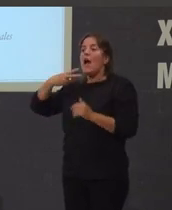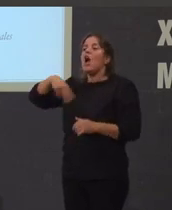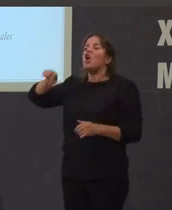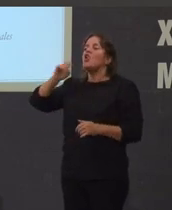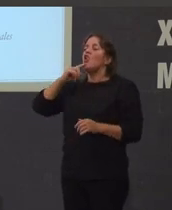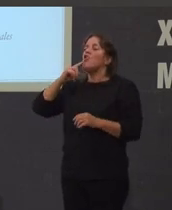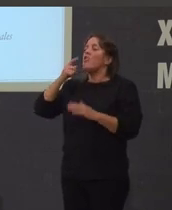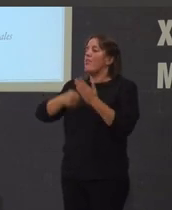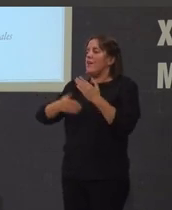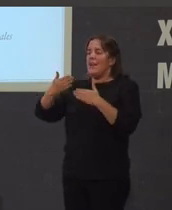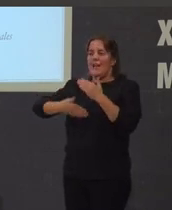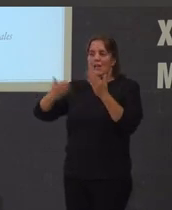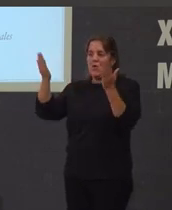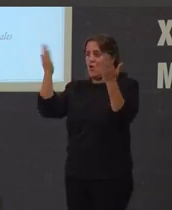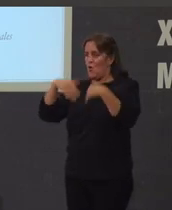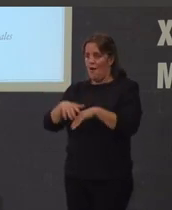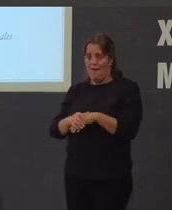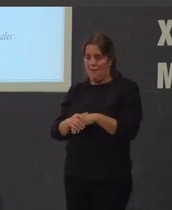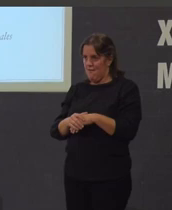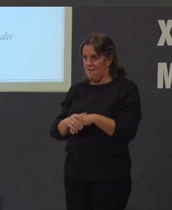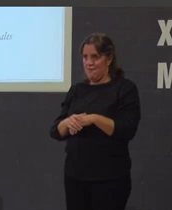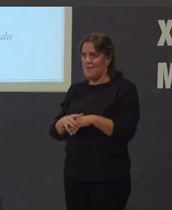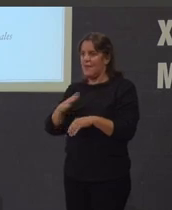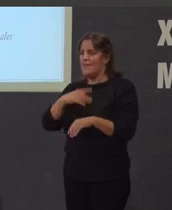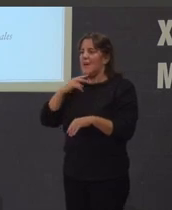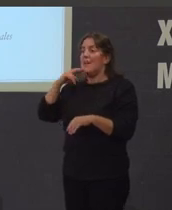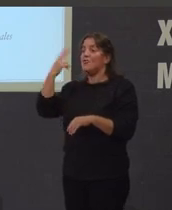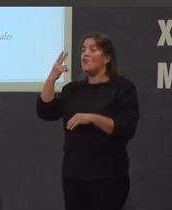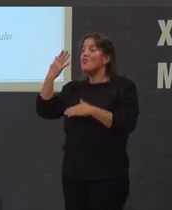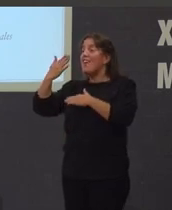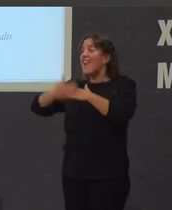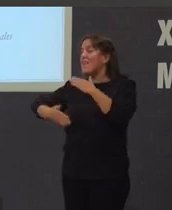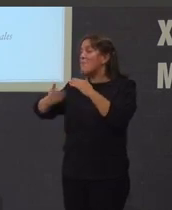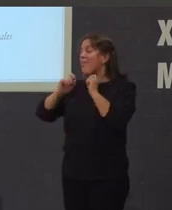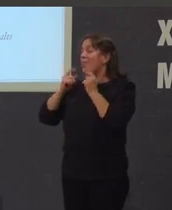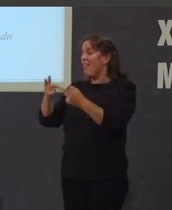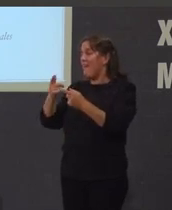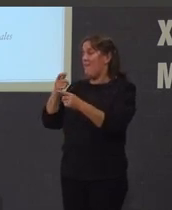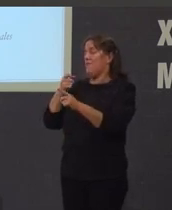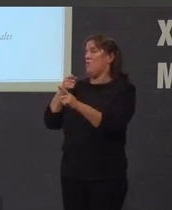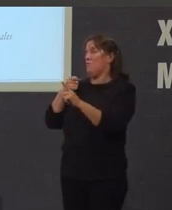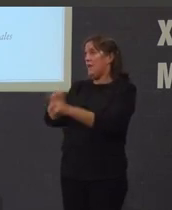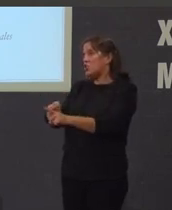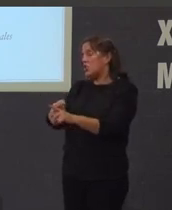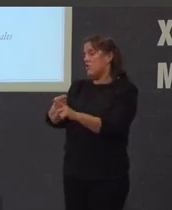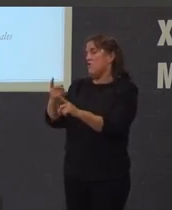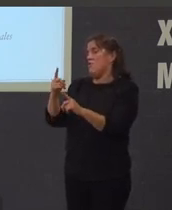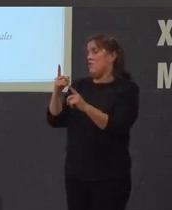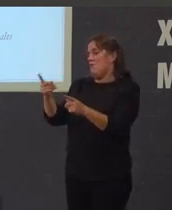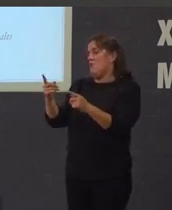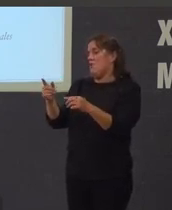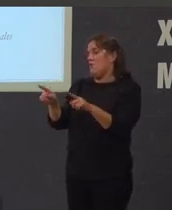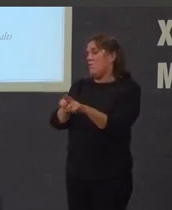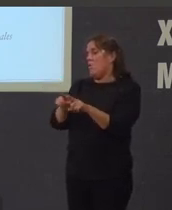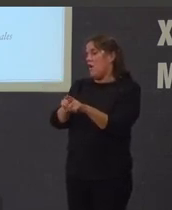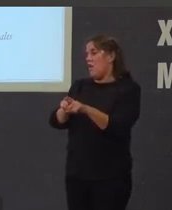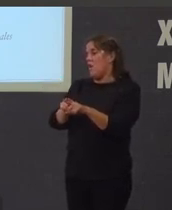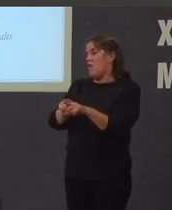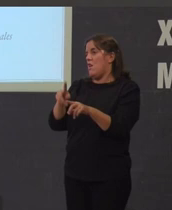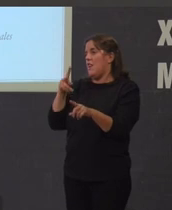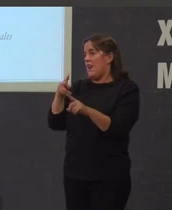sí as dúas censuras que se sometía as que se sometía calquera tipo de